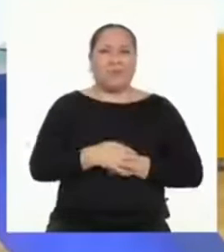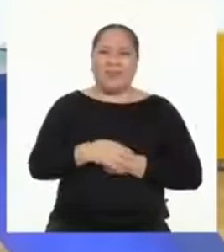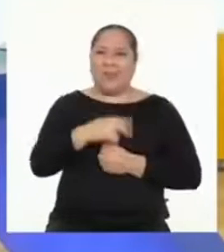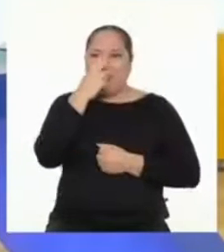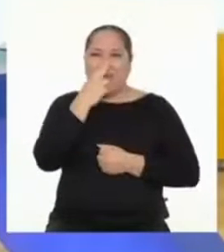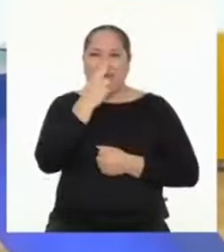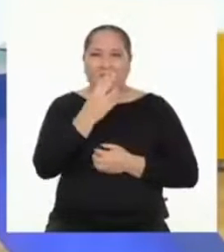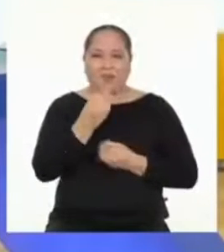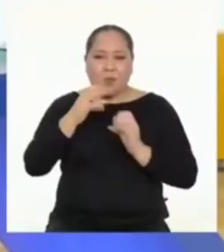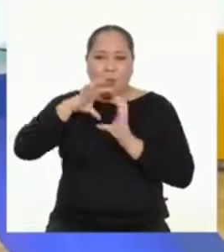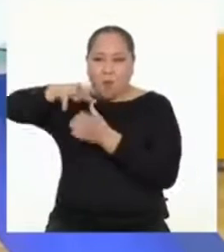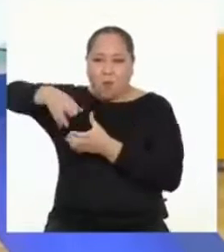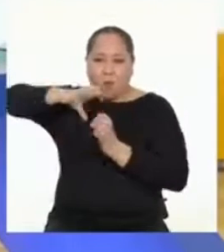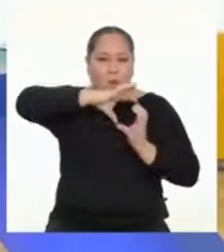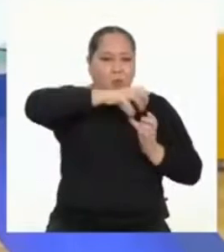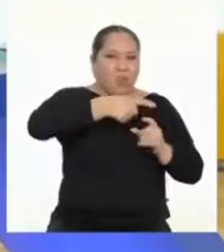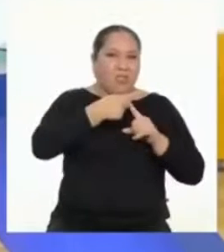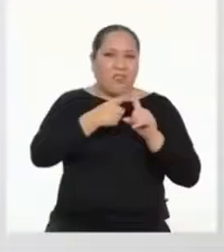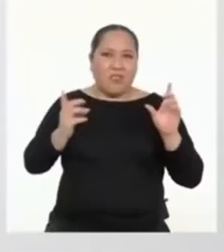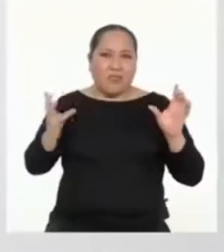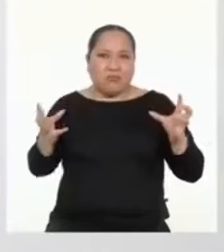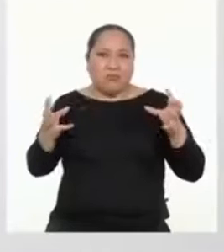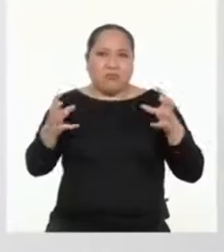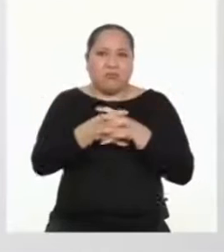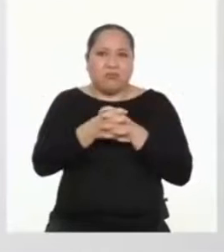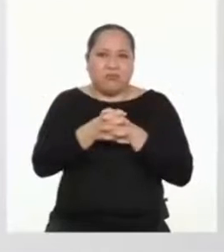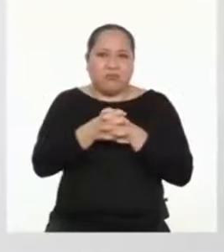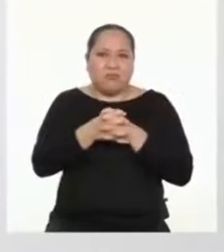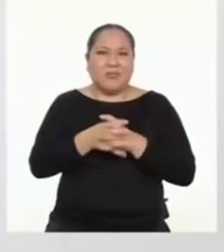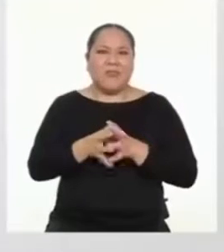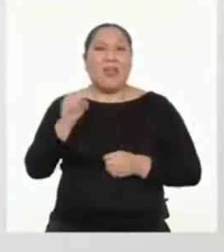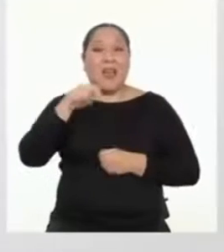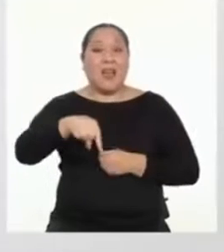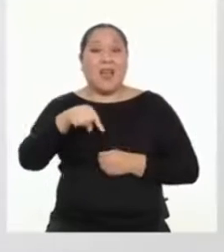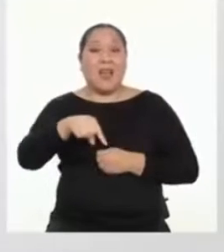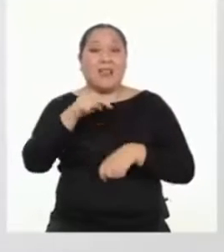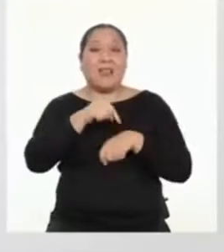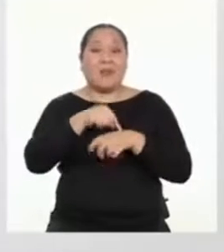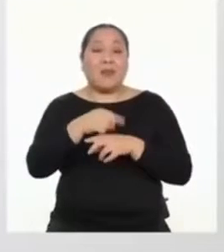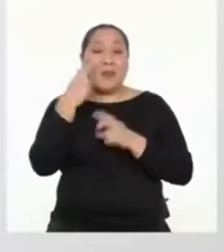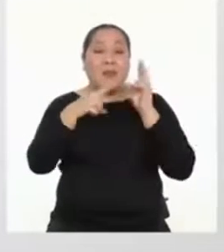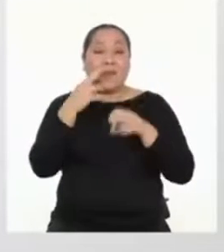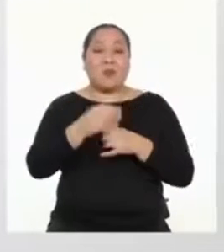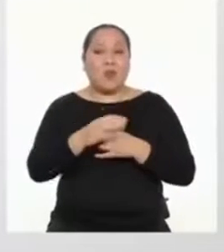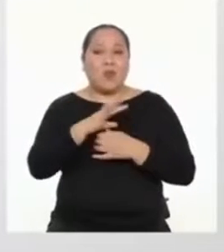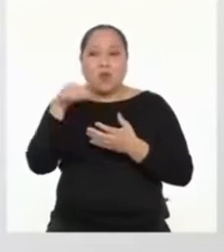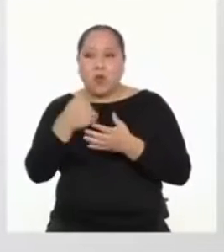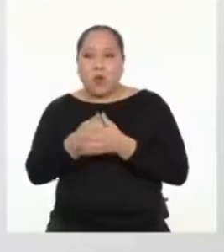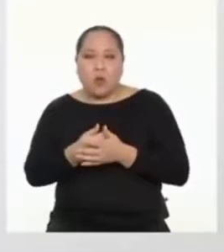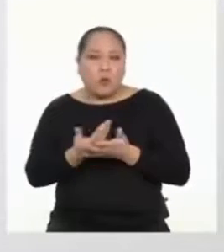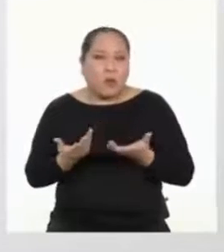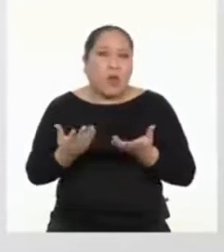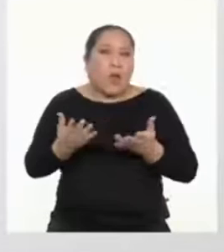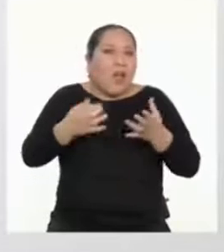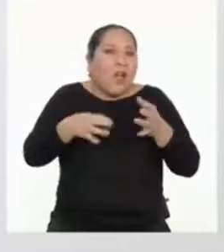rarísimo cómo mundos tan distintos se nos han mezclado. En el contexto en el que nos encontramos, todo lo que podemos